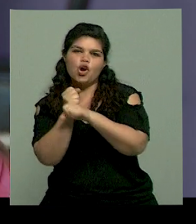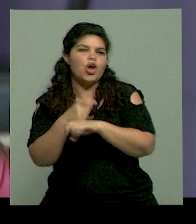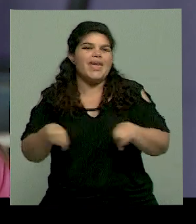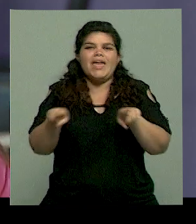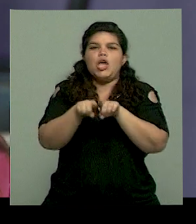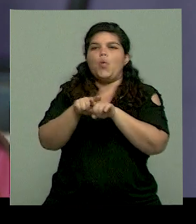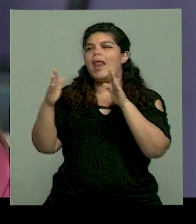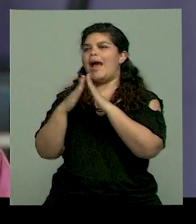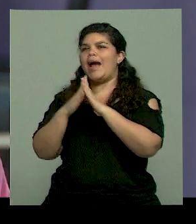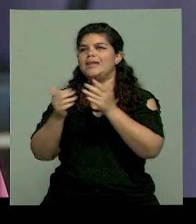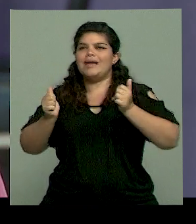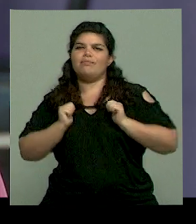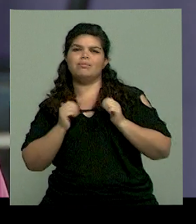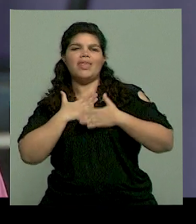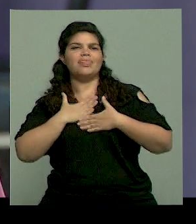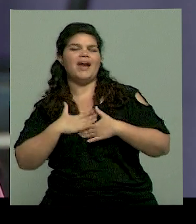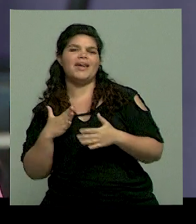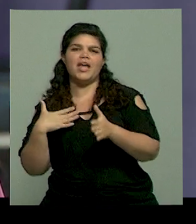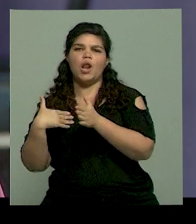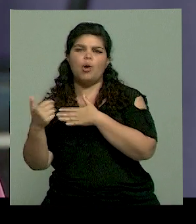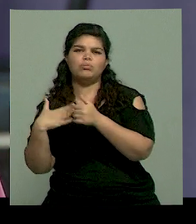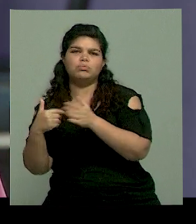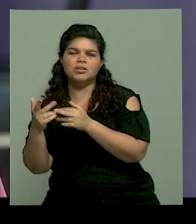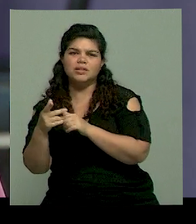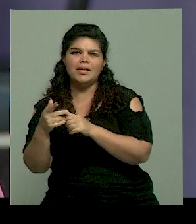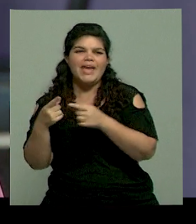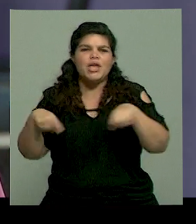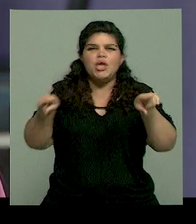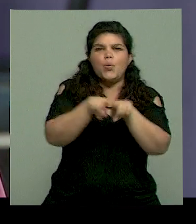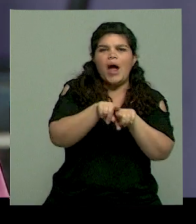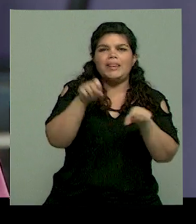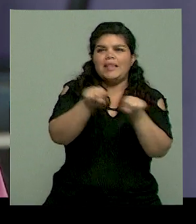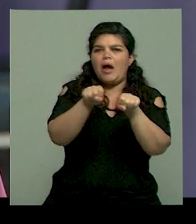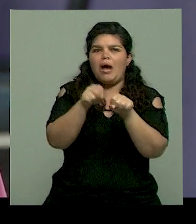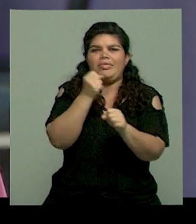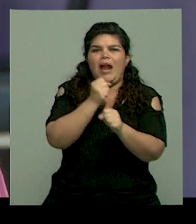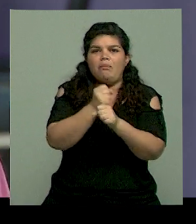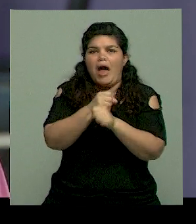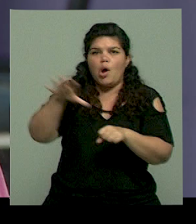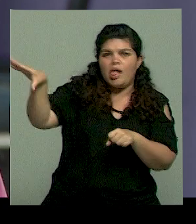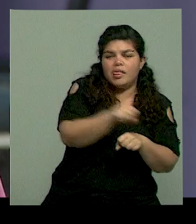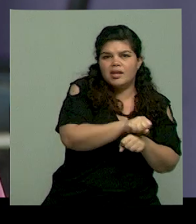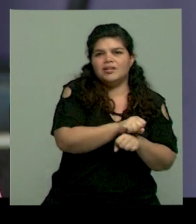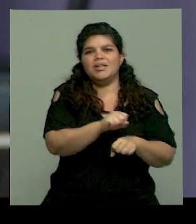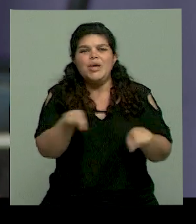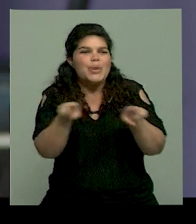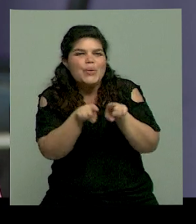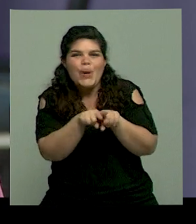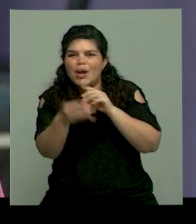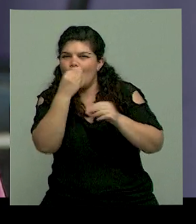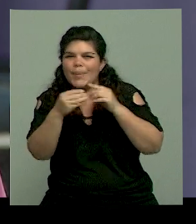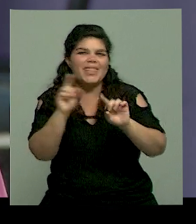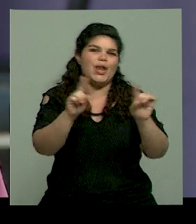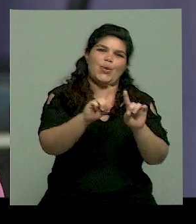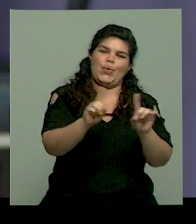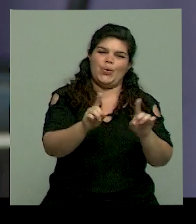hace en casa que la que puede llevar en la lanchera. O por ahí me olvidé, o estoy muy cansada, entonces no terminamos comiendo